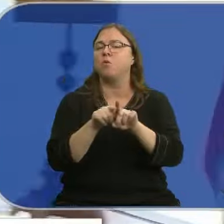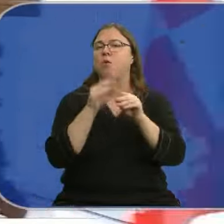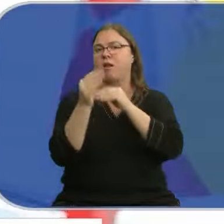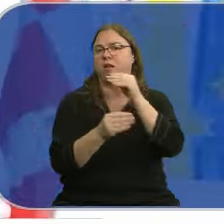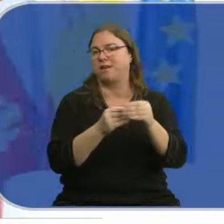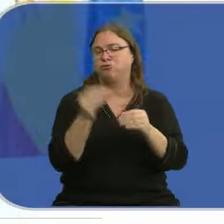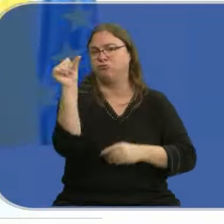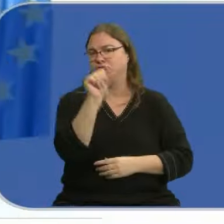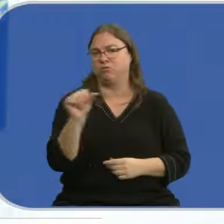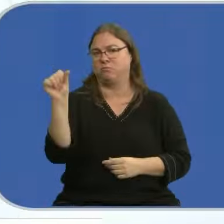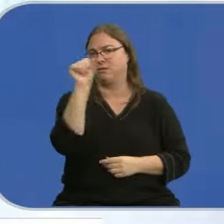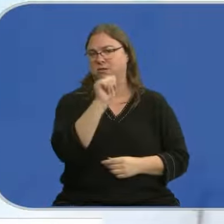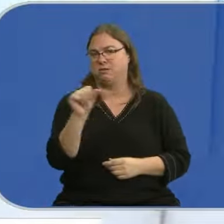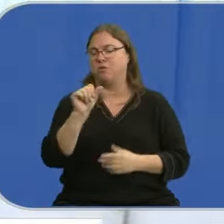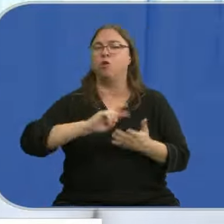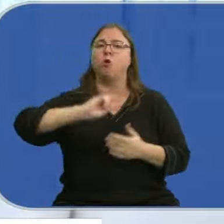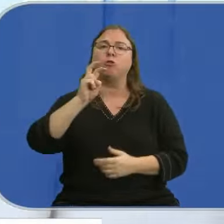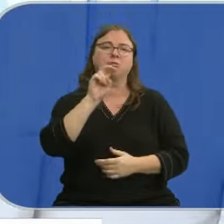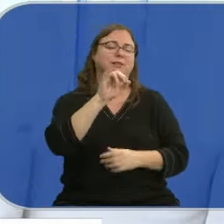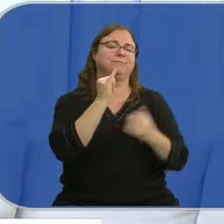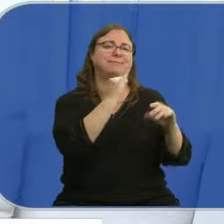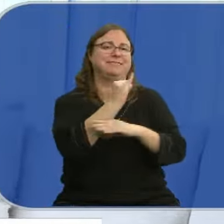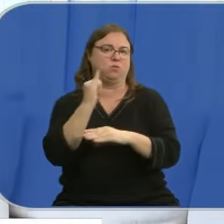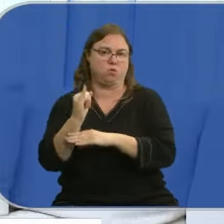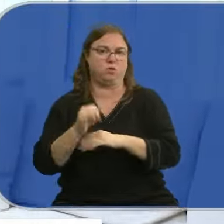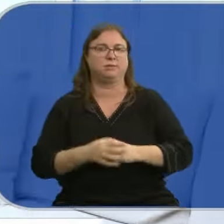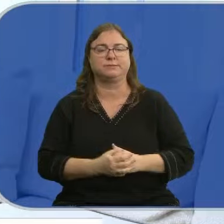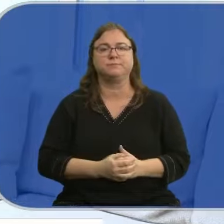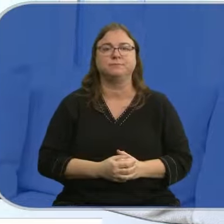realizado en las últimas semanas a diferentes instituciones de la comunidad.